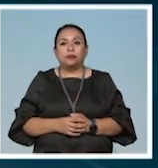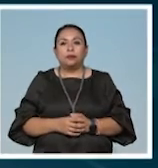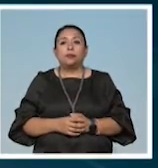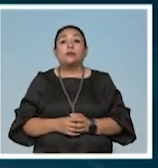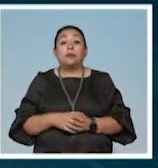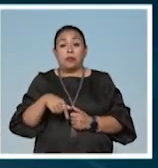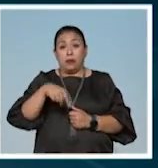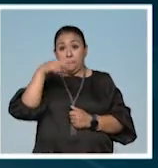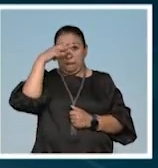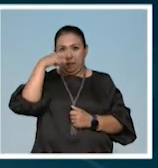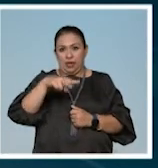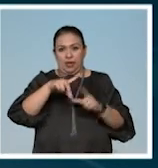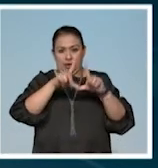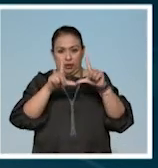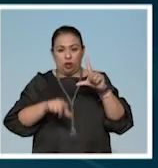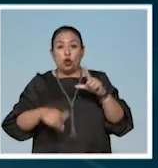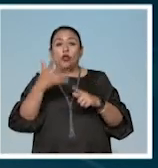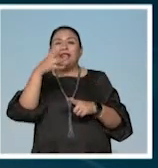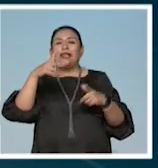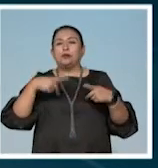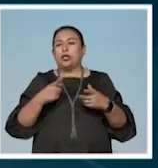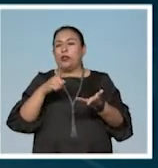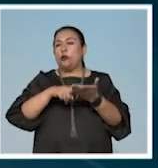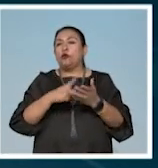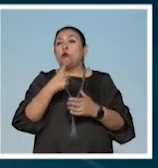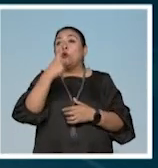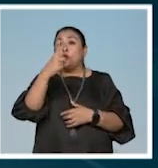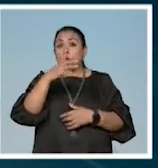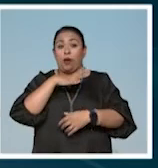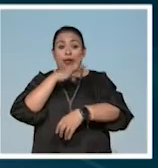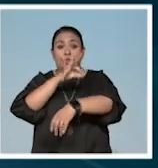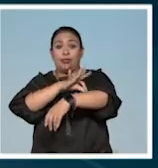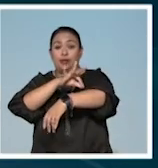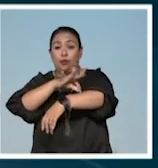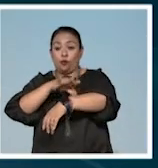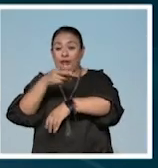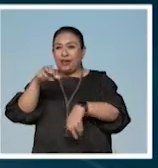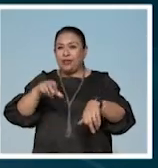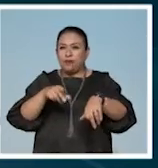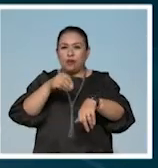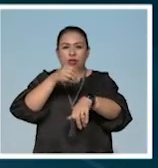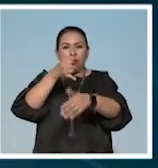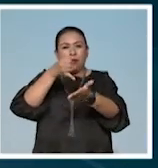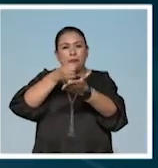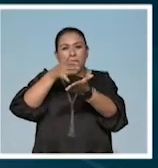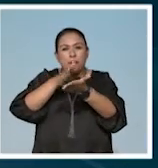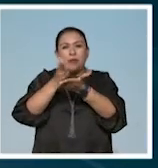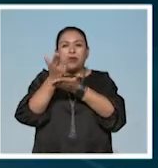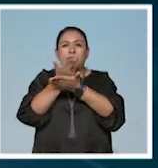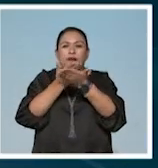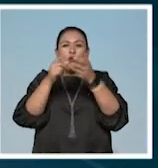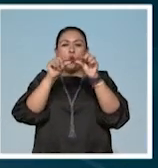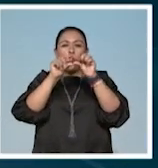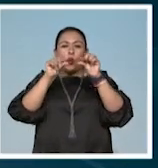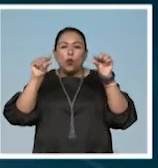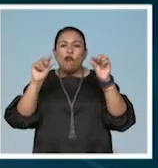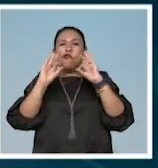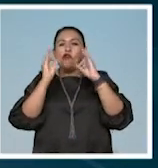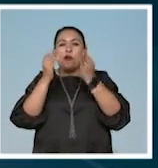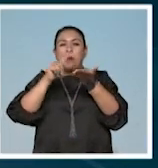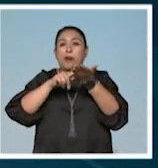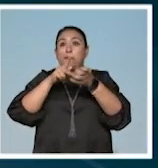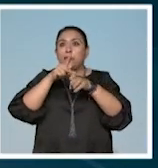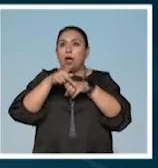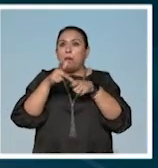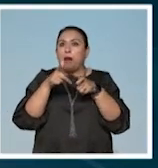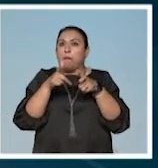En México, uno de cada 10 habitantes tiene un tatuaje. Esta actividad de imprimir dibujos, textos o formas en la piel va